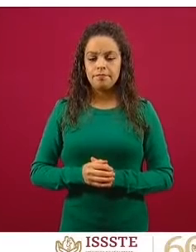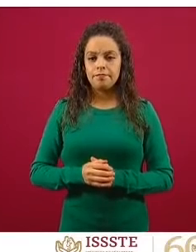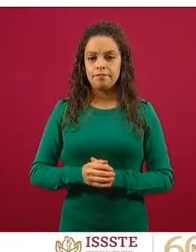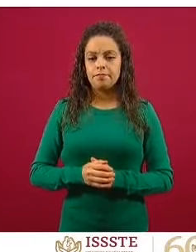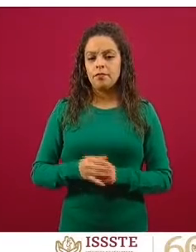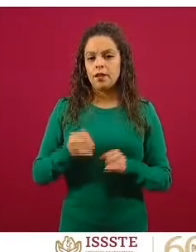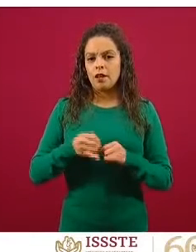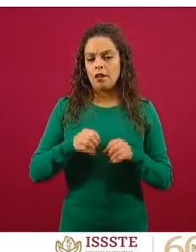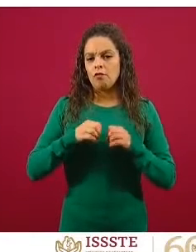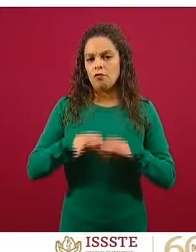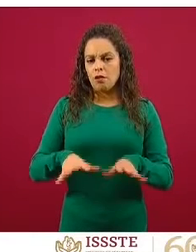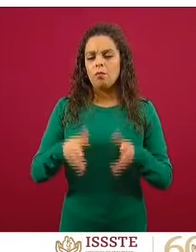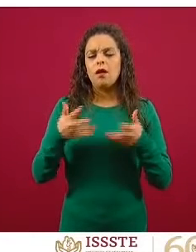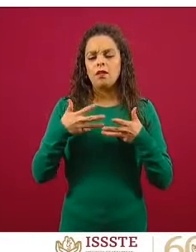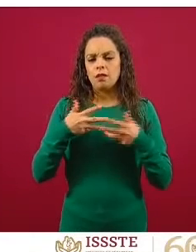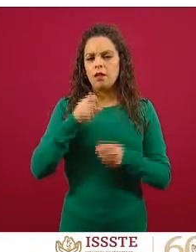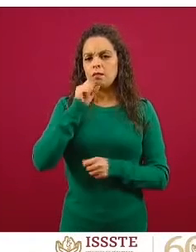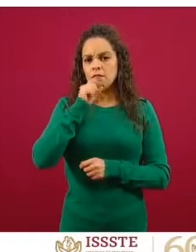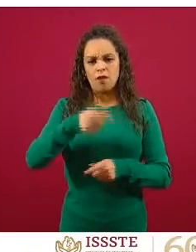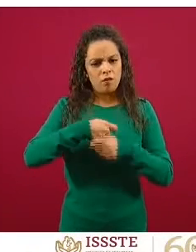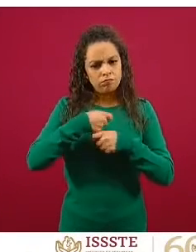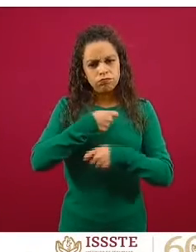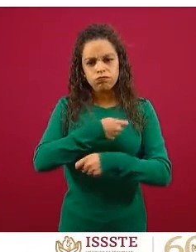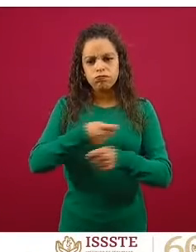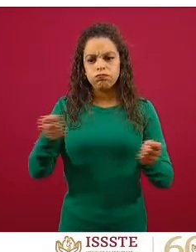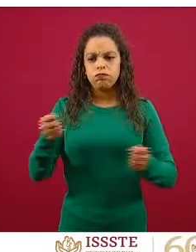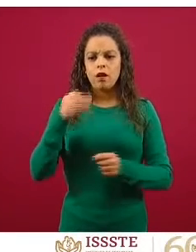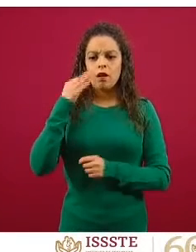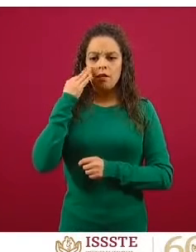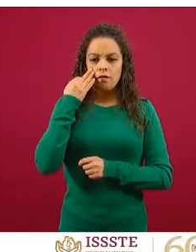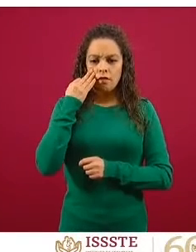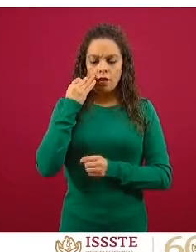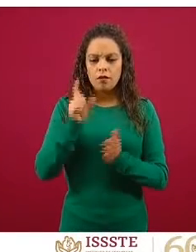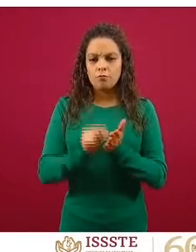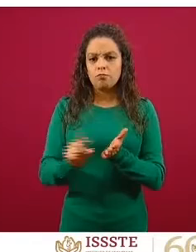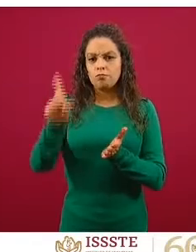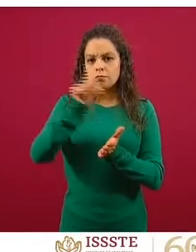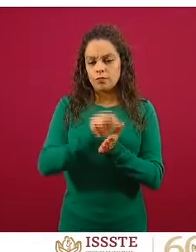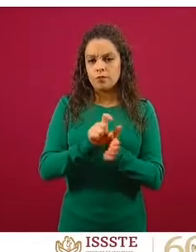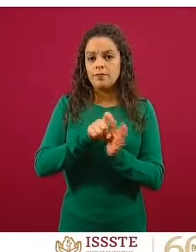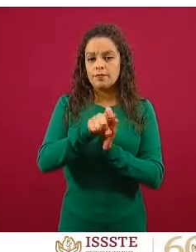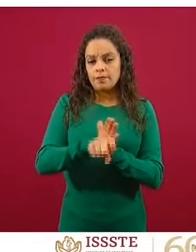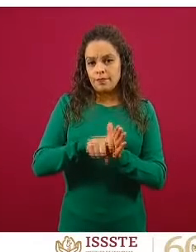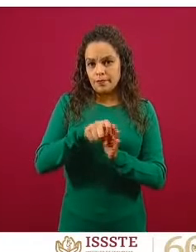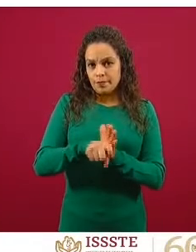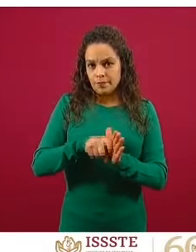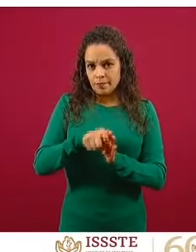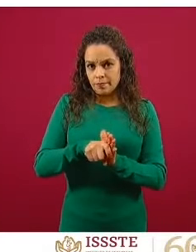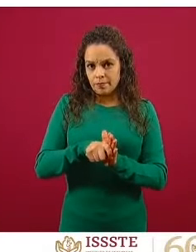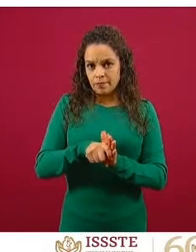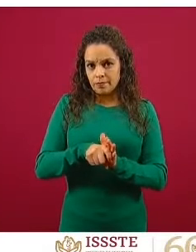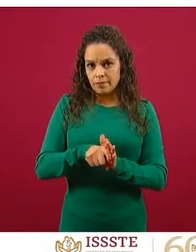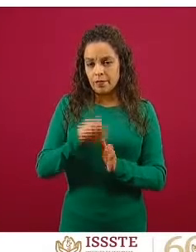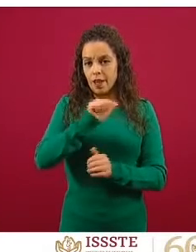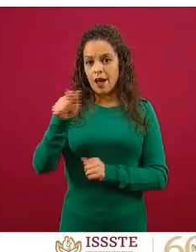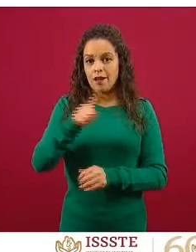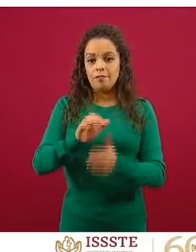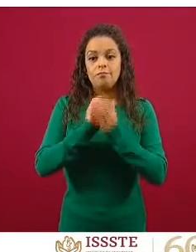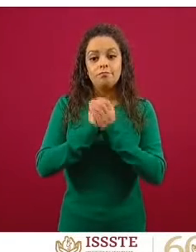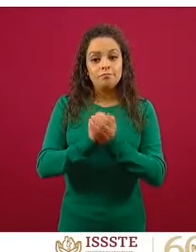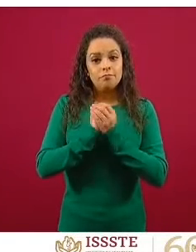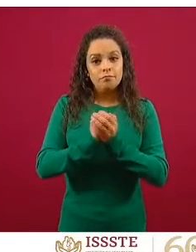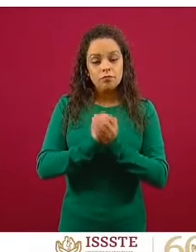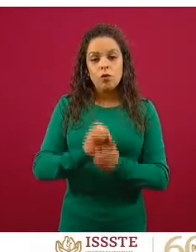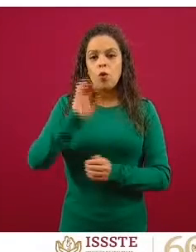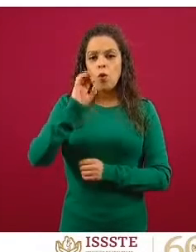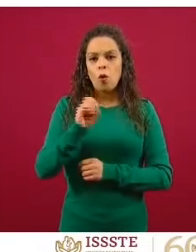todas nuestras redes sociales, en Facebook, Twitter e Instagram, sobre los sorteos. Pueden enviar un correo electrónico